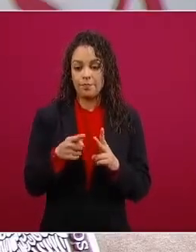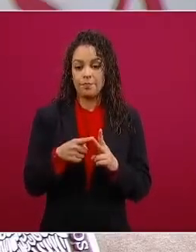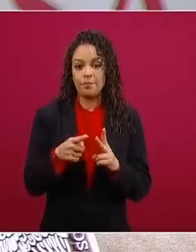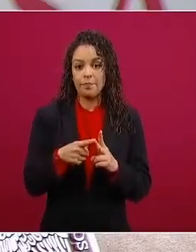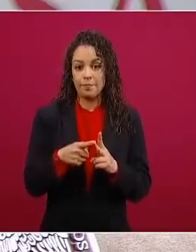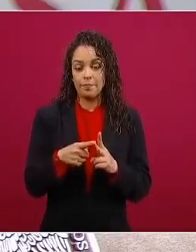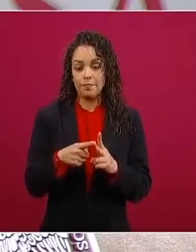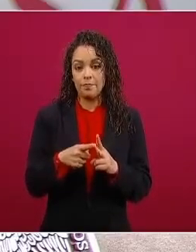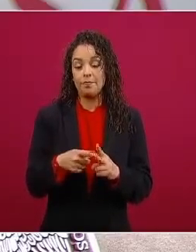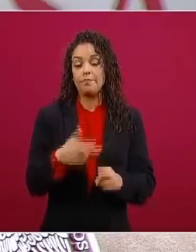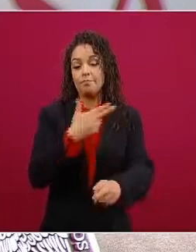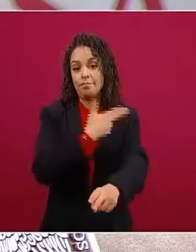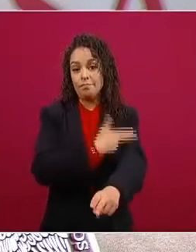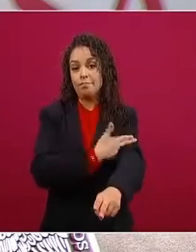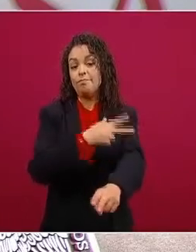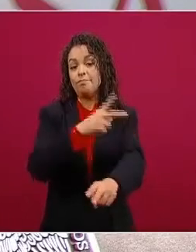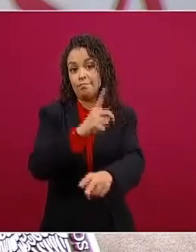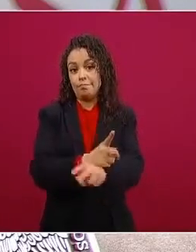honestidad